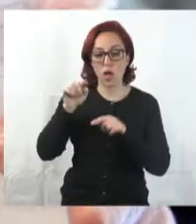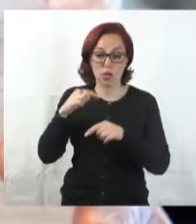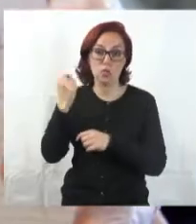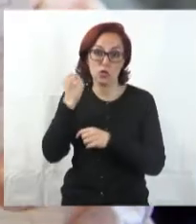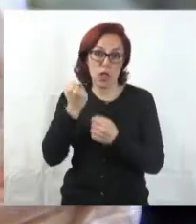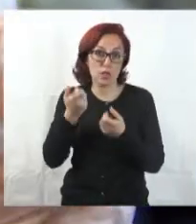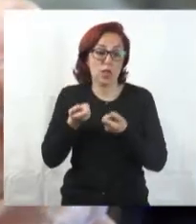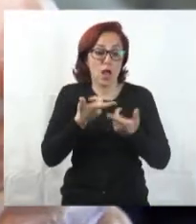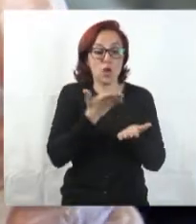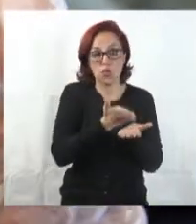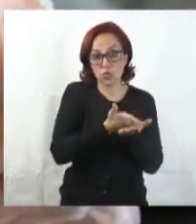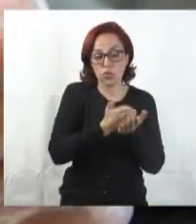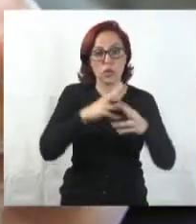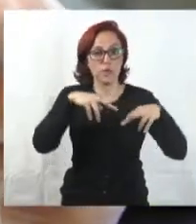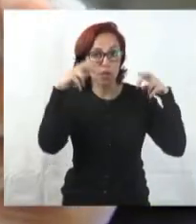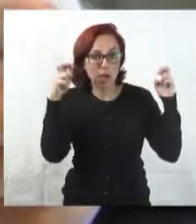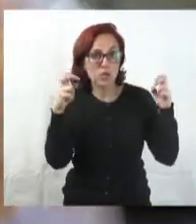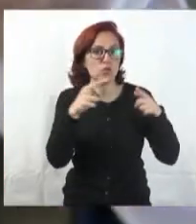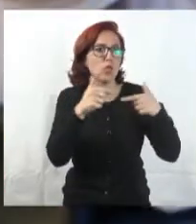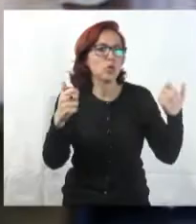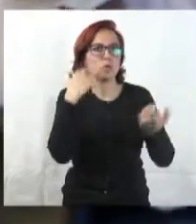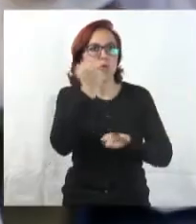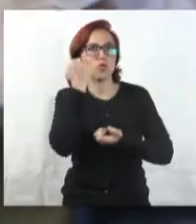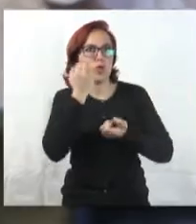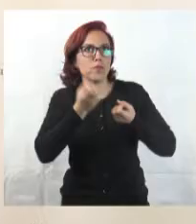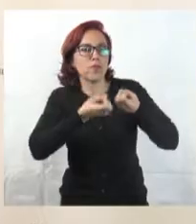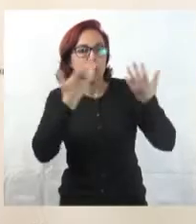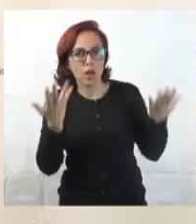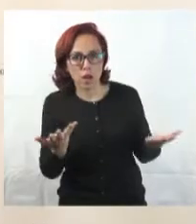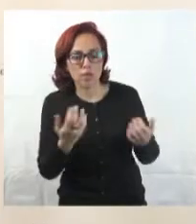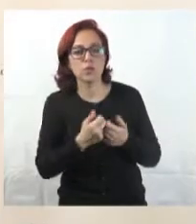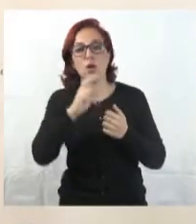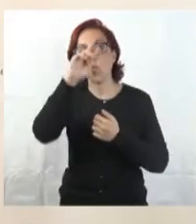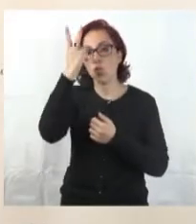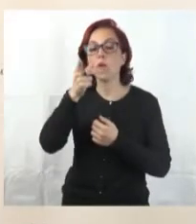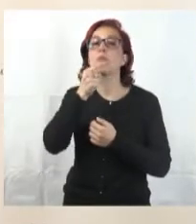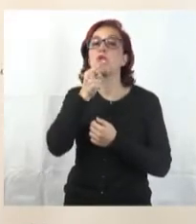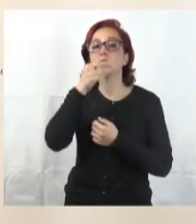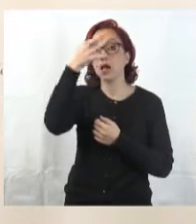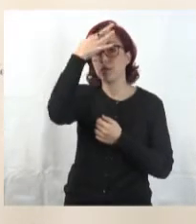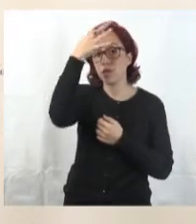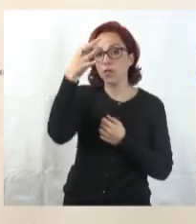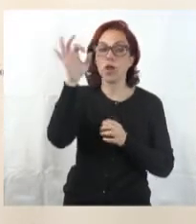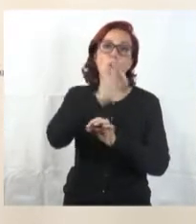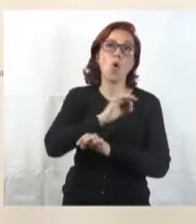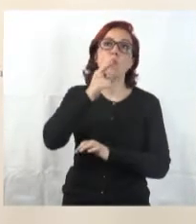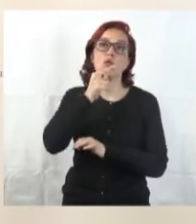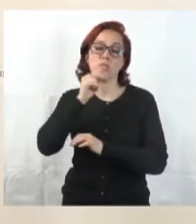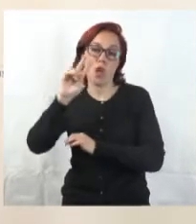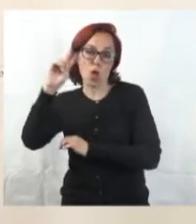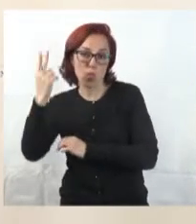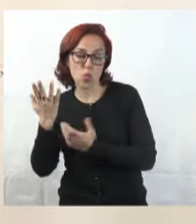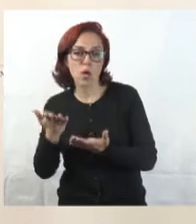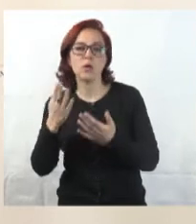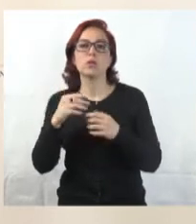ha sido importante para la investigación y el esclarecimiento de hechos de relevancia. El Uruguay, la Policía Científica o la Policía Nacional